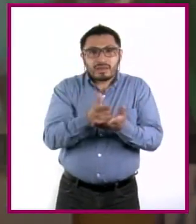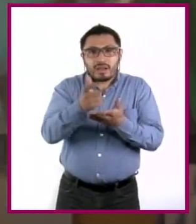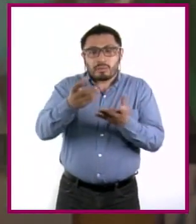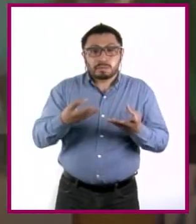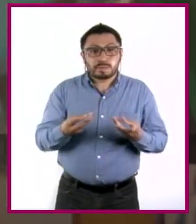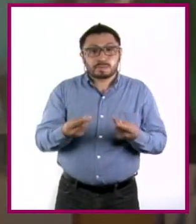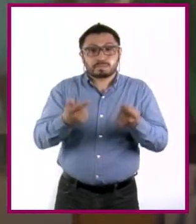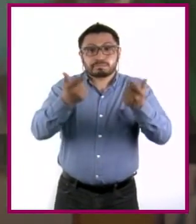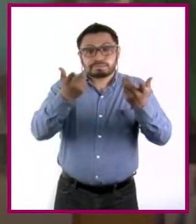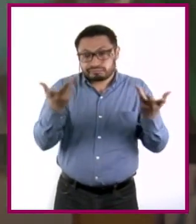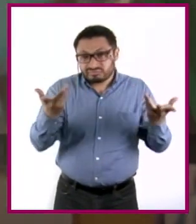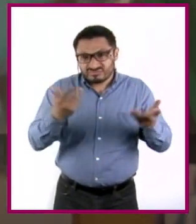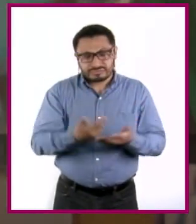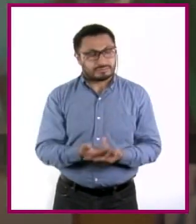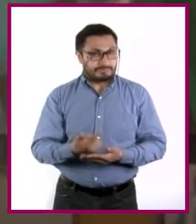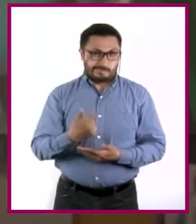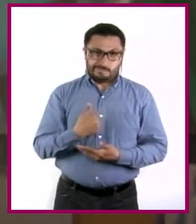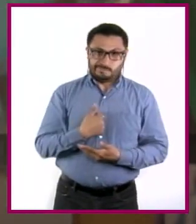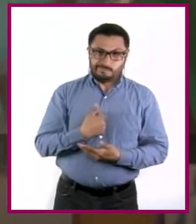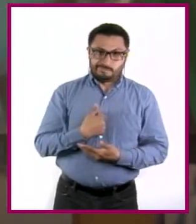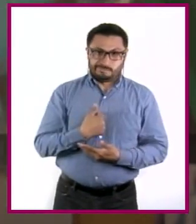gastos? ¿Yo?